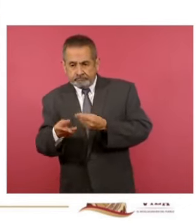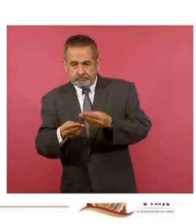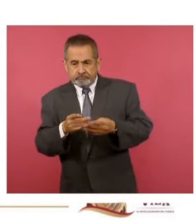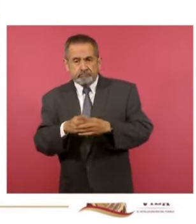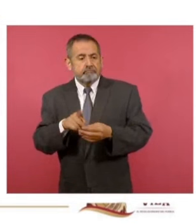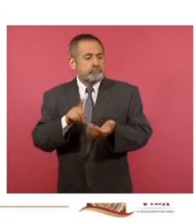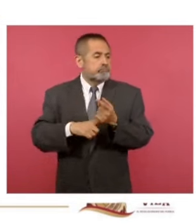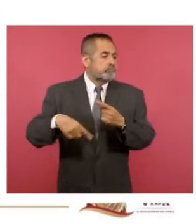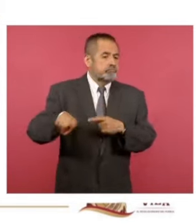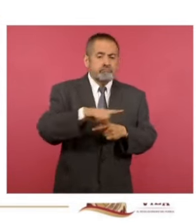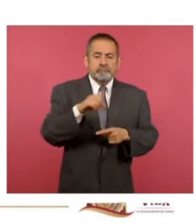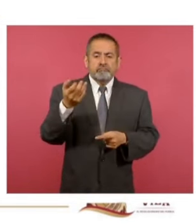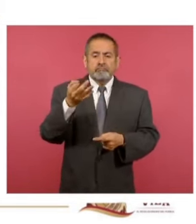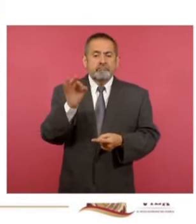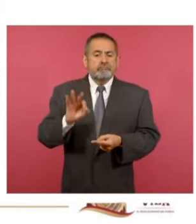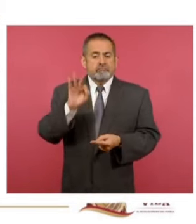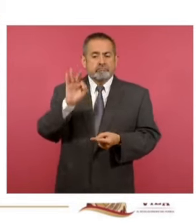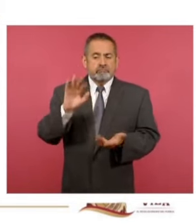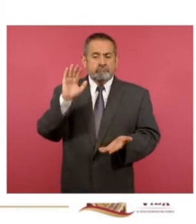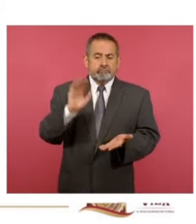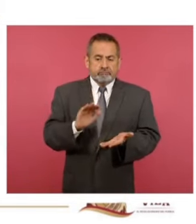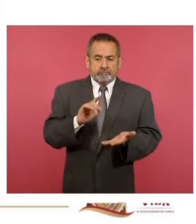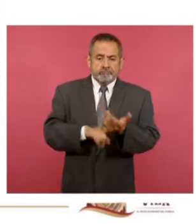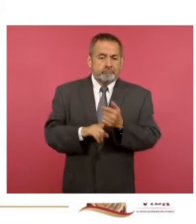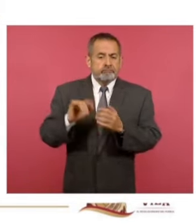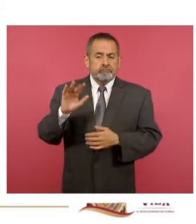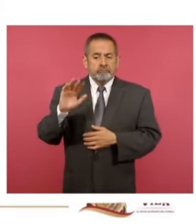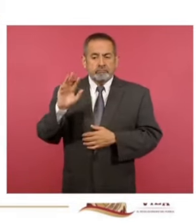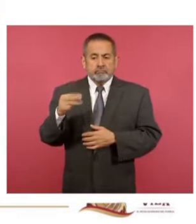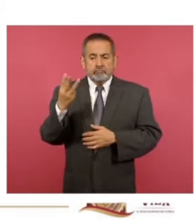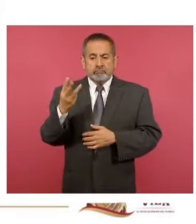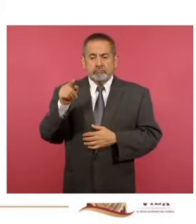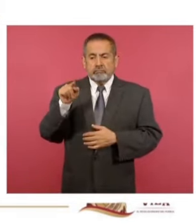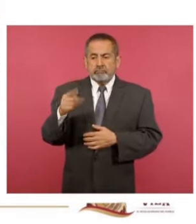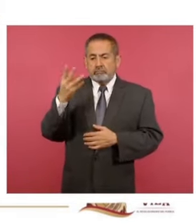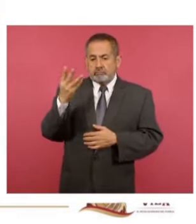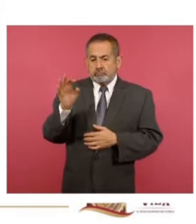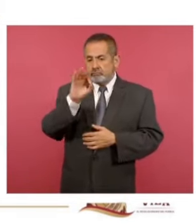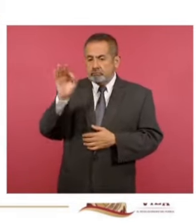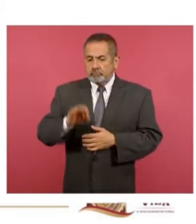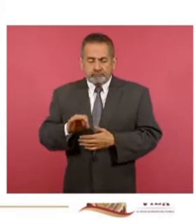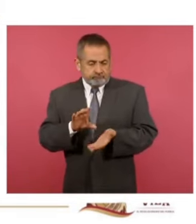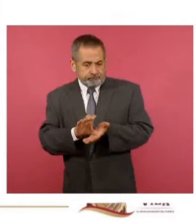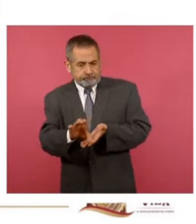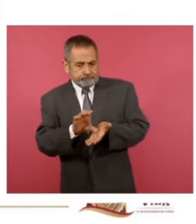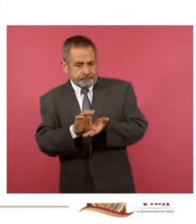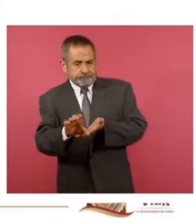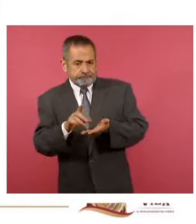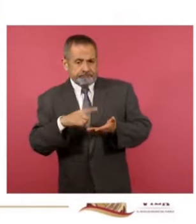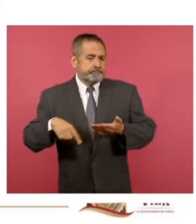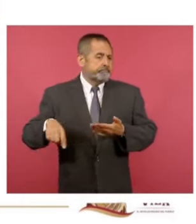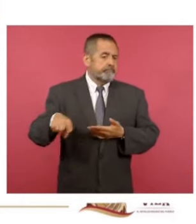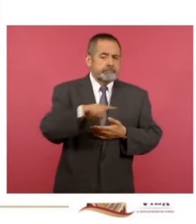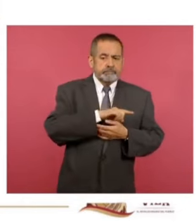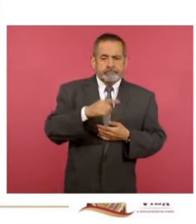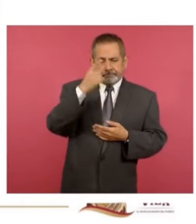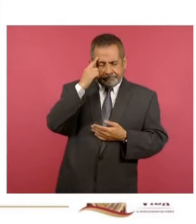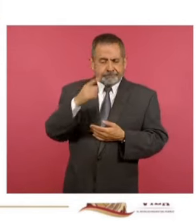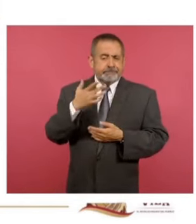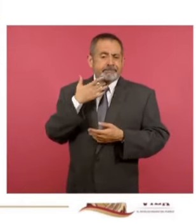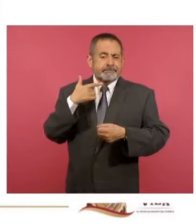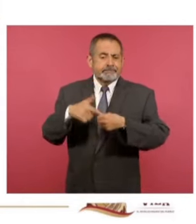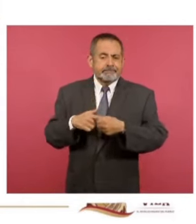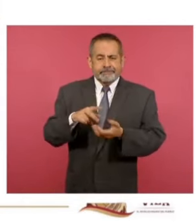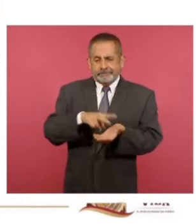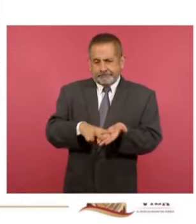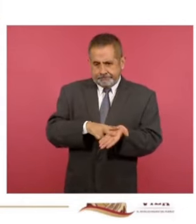descuento que se hace es del 53.4 por ciento para la regular en esta semana que